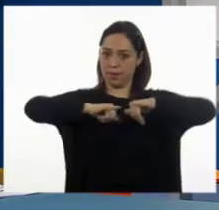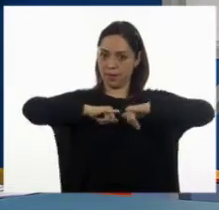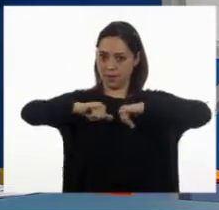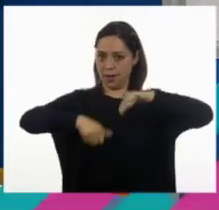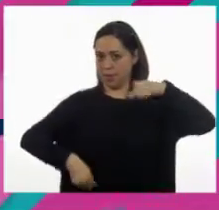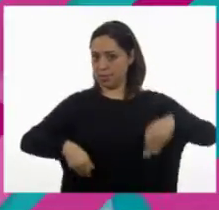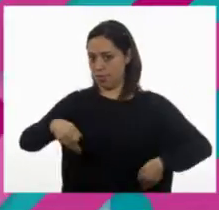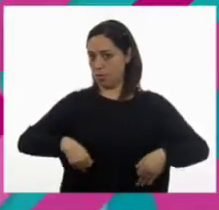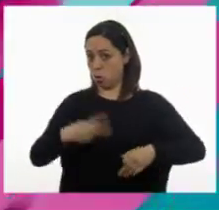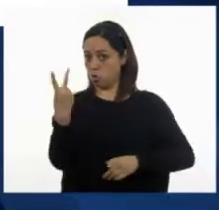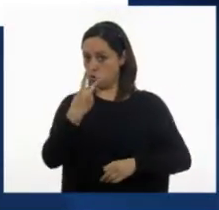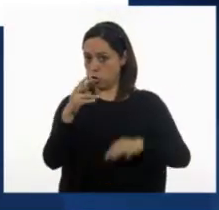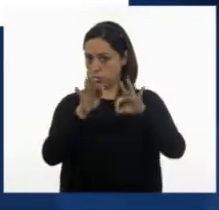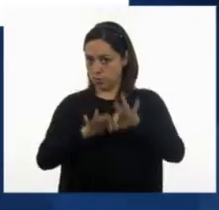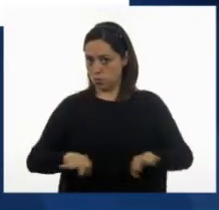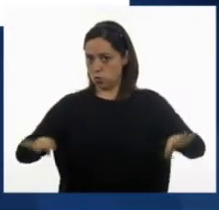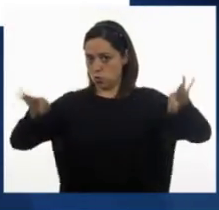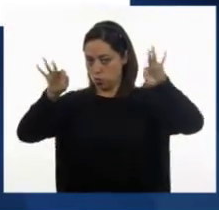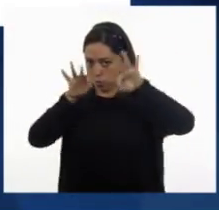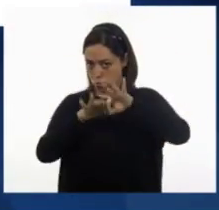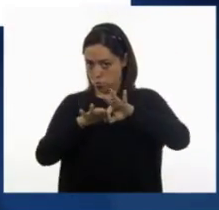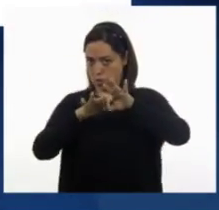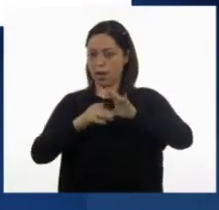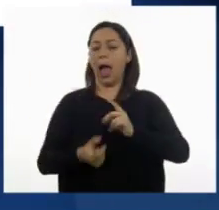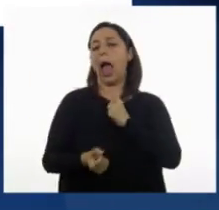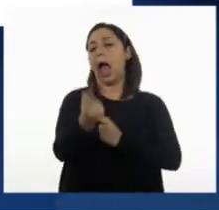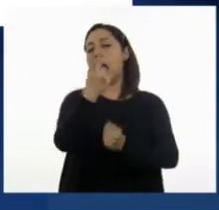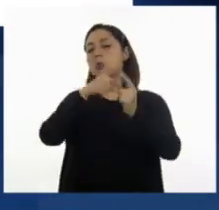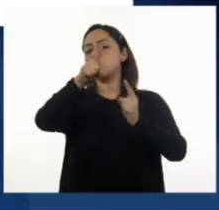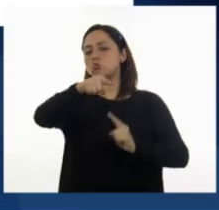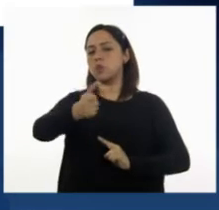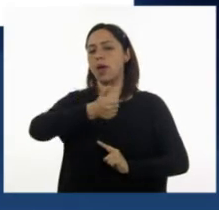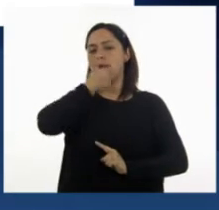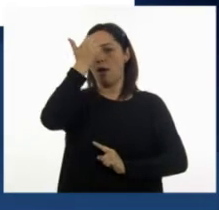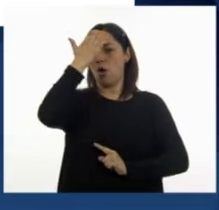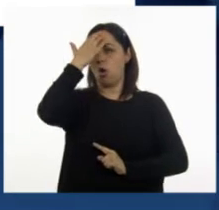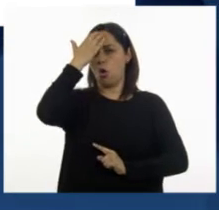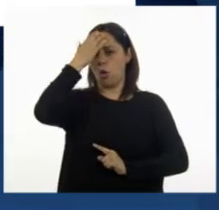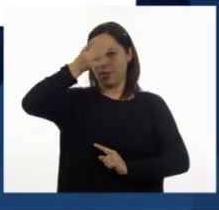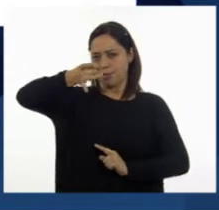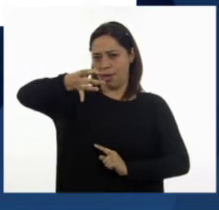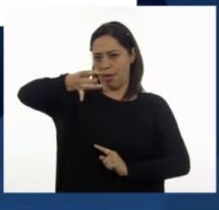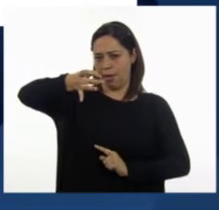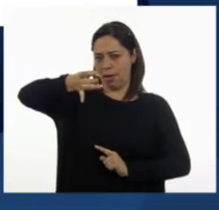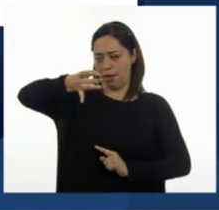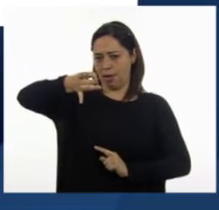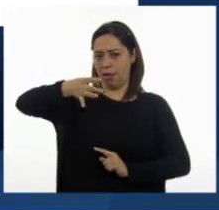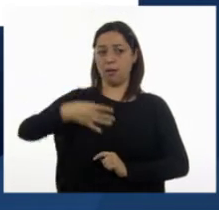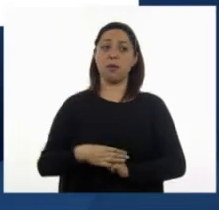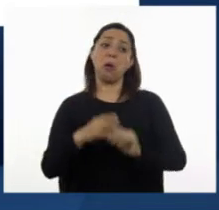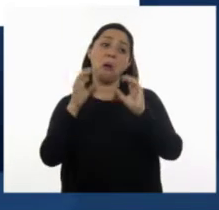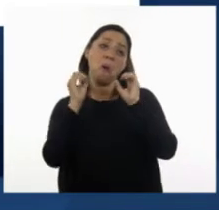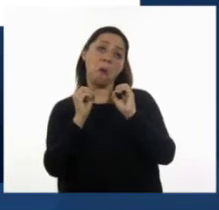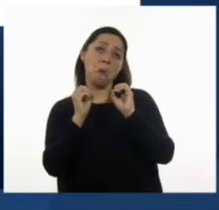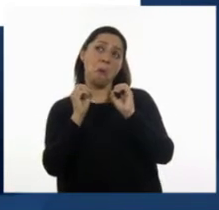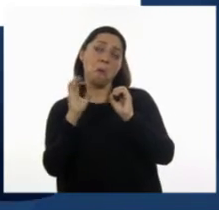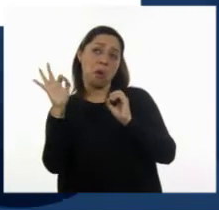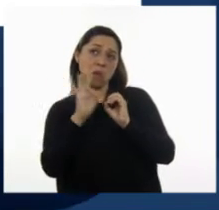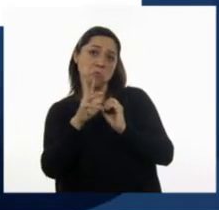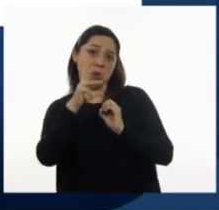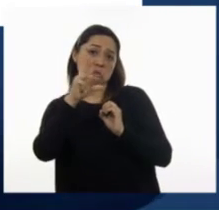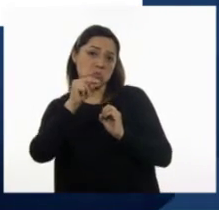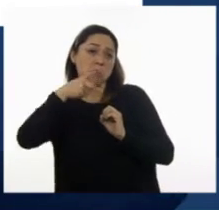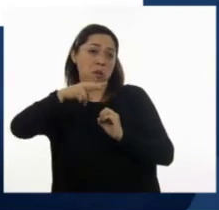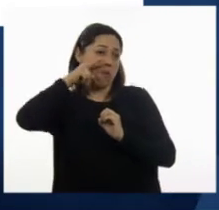importantes que algunos de los alumnos quizás conozcan o quizás, pues no, pero bueno, para